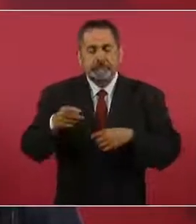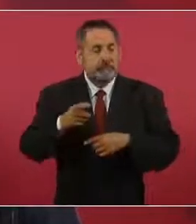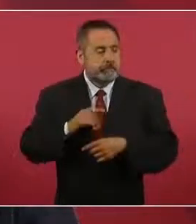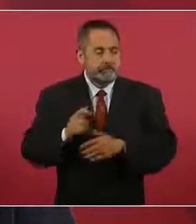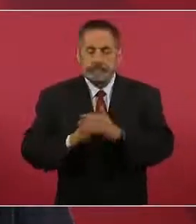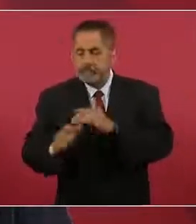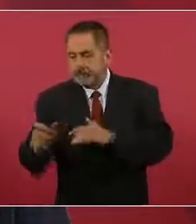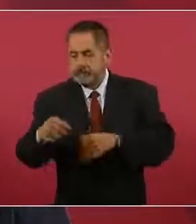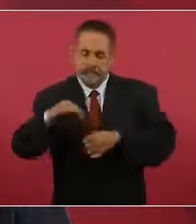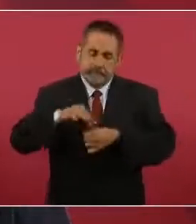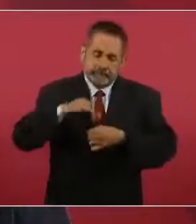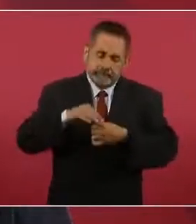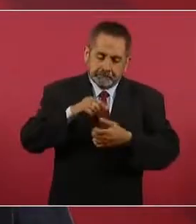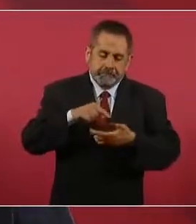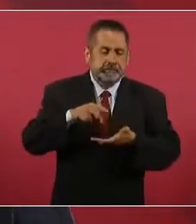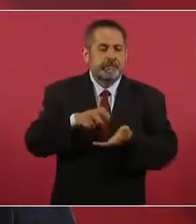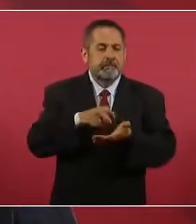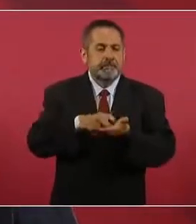energética.